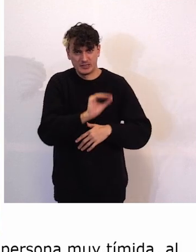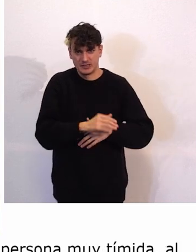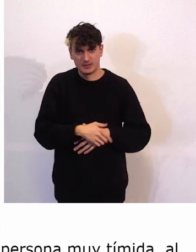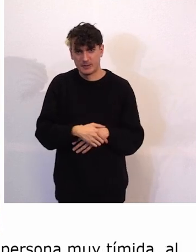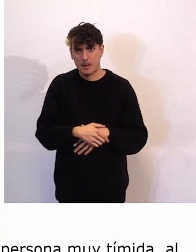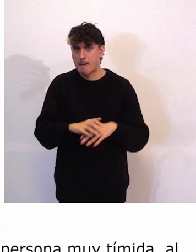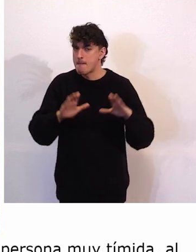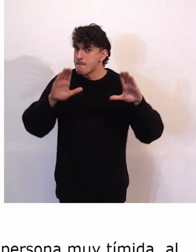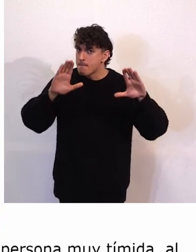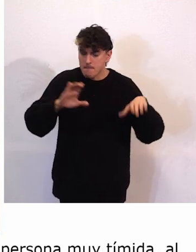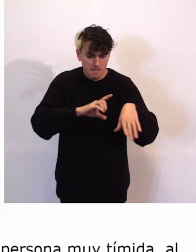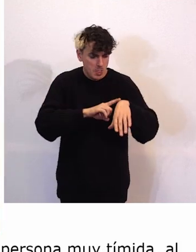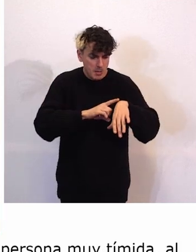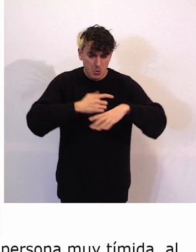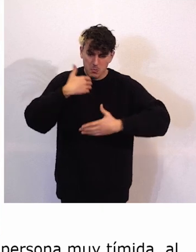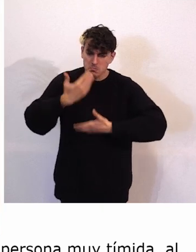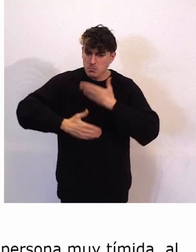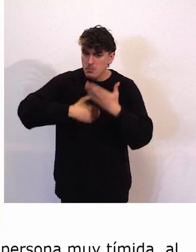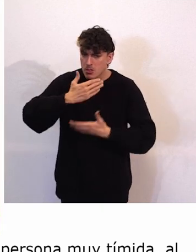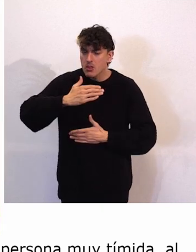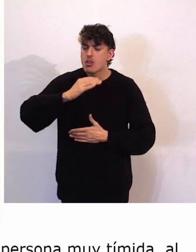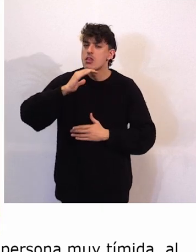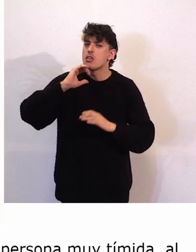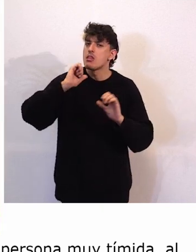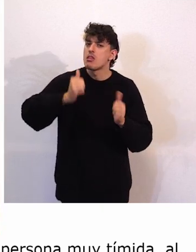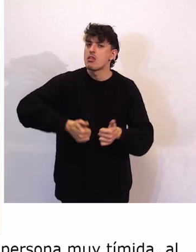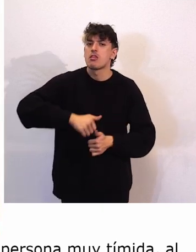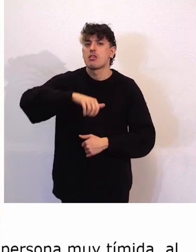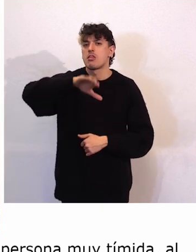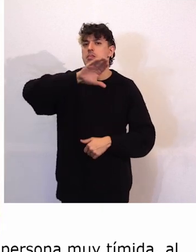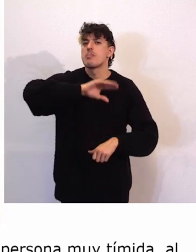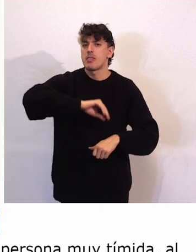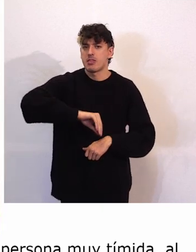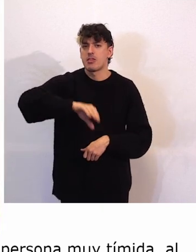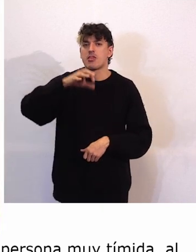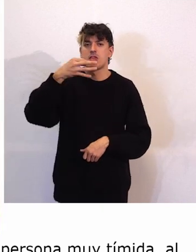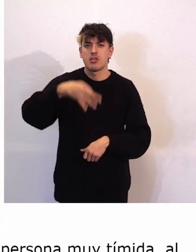pero con el tiempo comprendí mejor de qué se trataba en las reuniones.